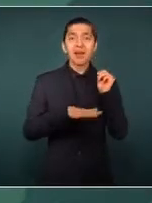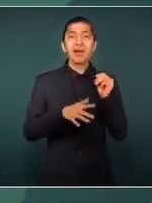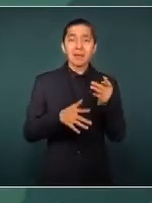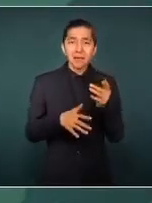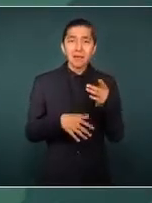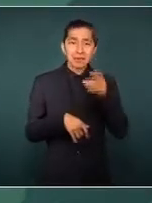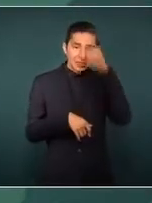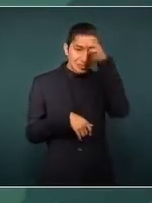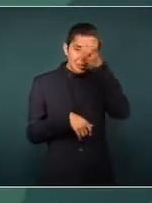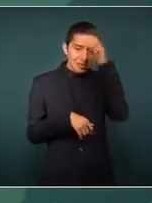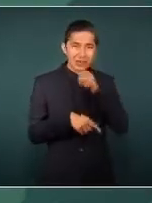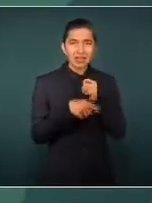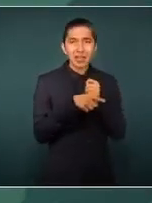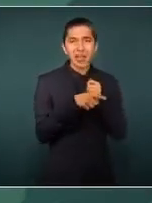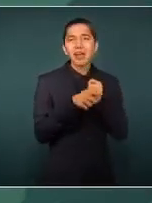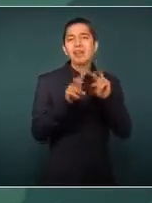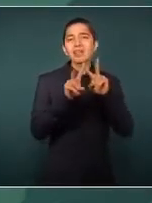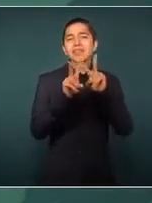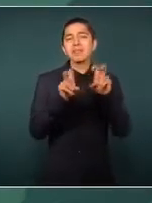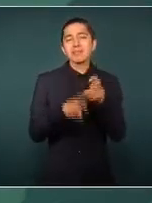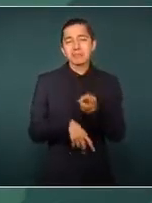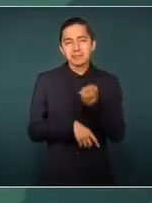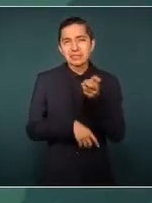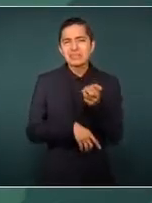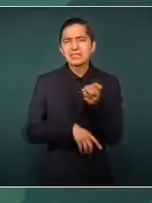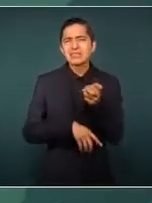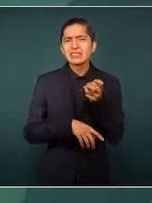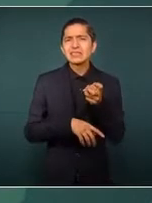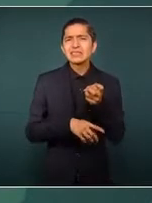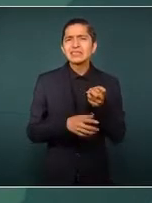tema de este tipo de